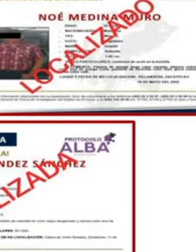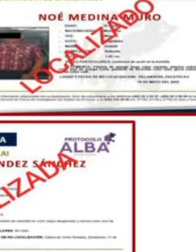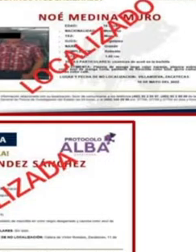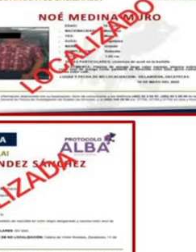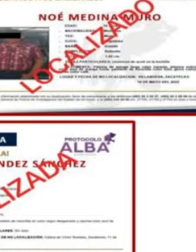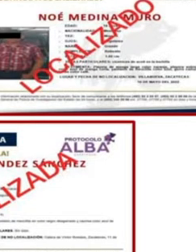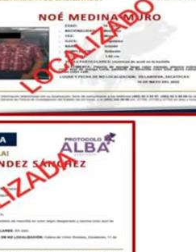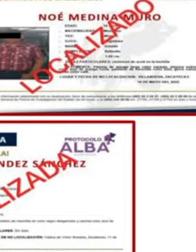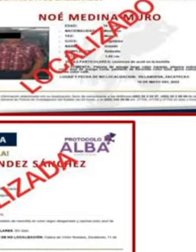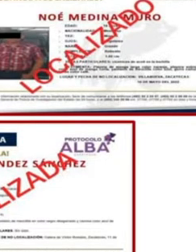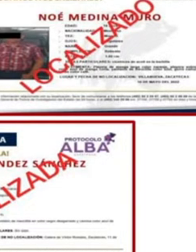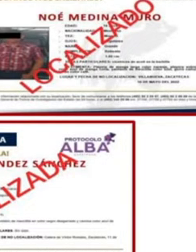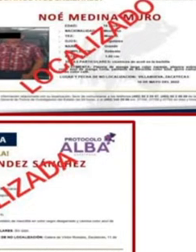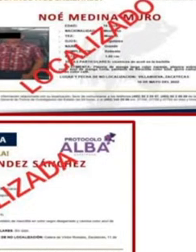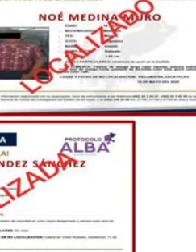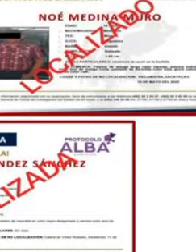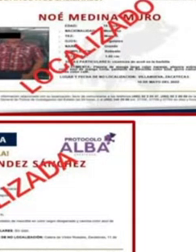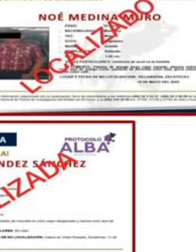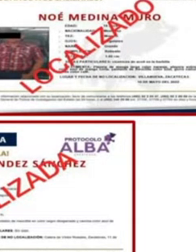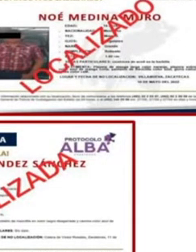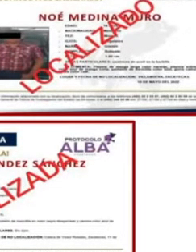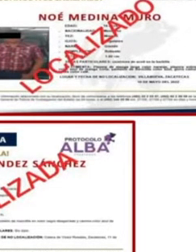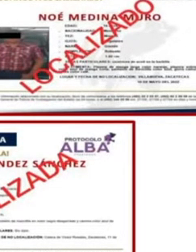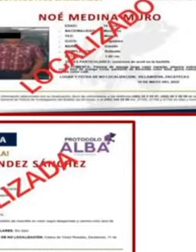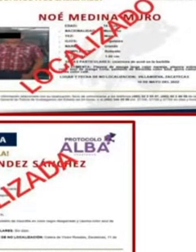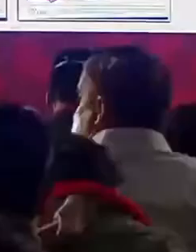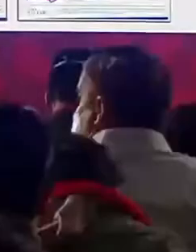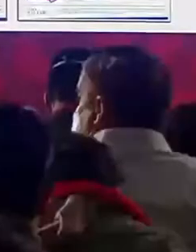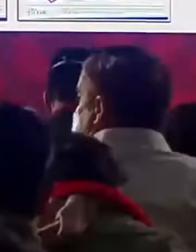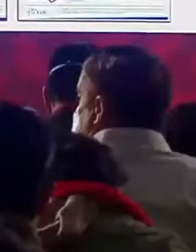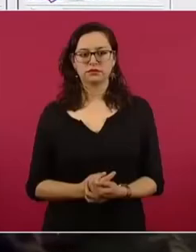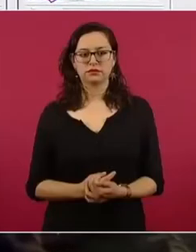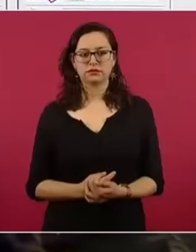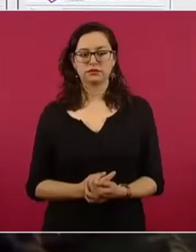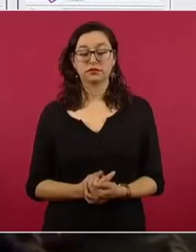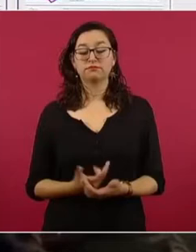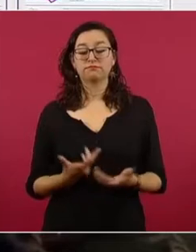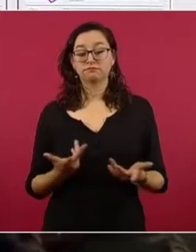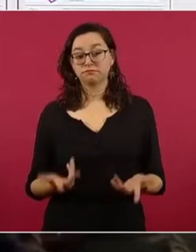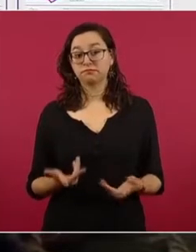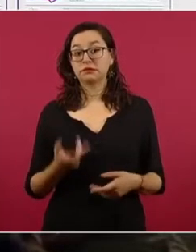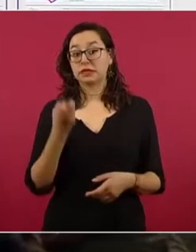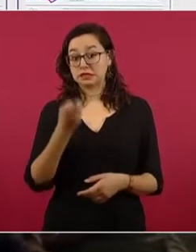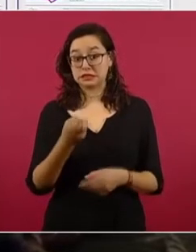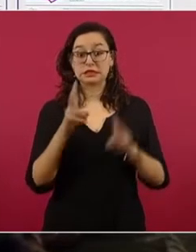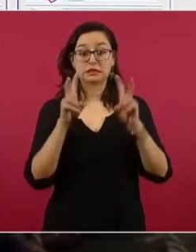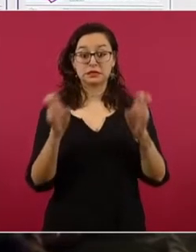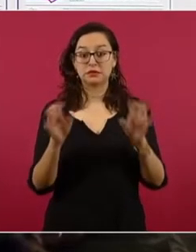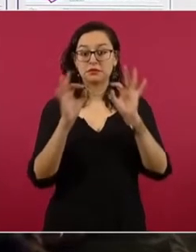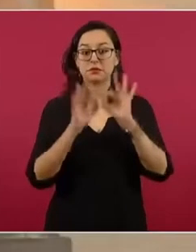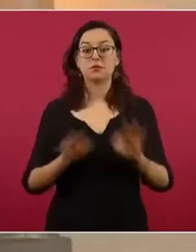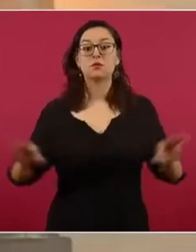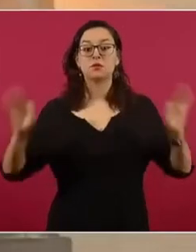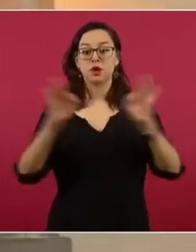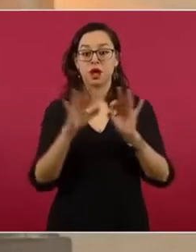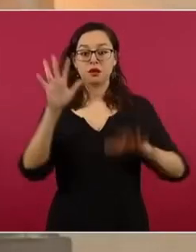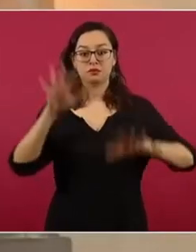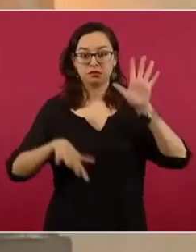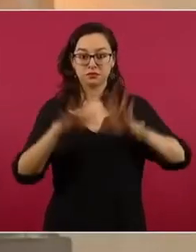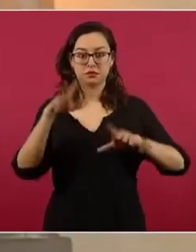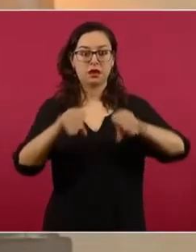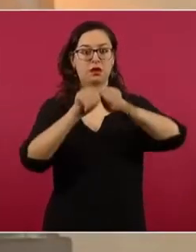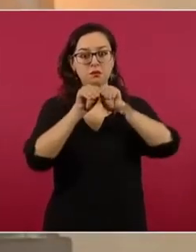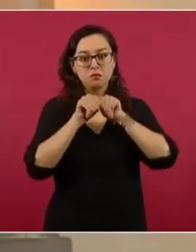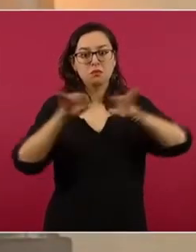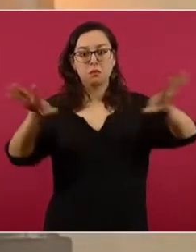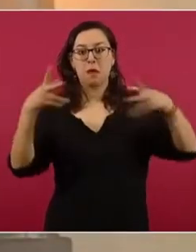dando cuenta, porque muchas veces aparece la desaparición, pero no que ya se localizó a la persona. Y